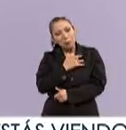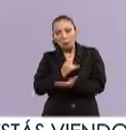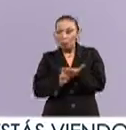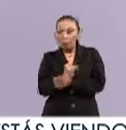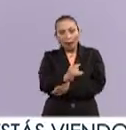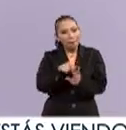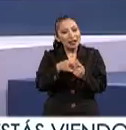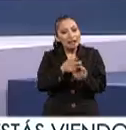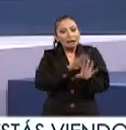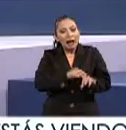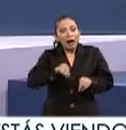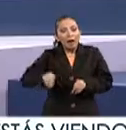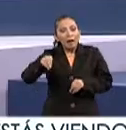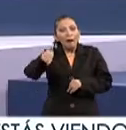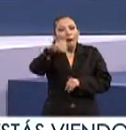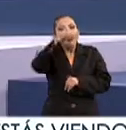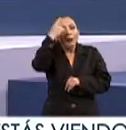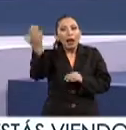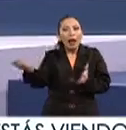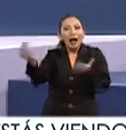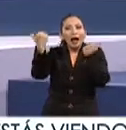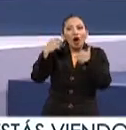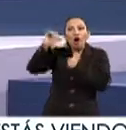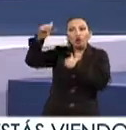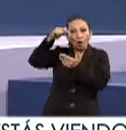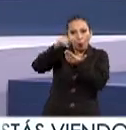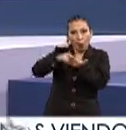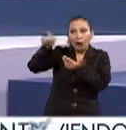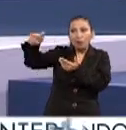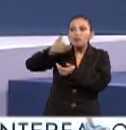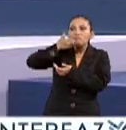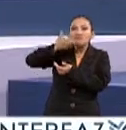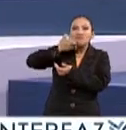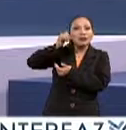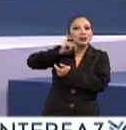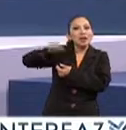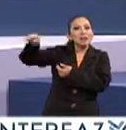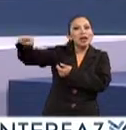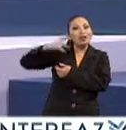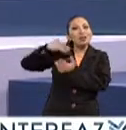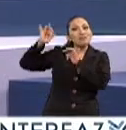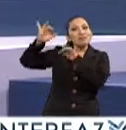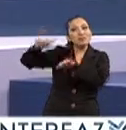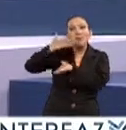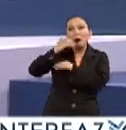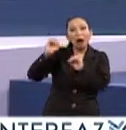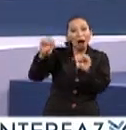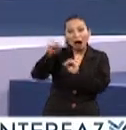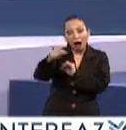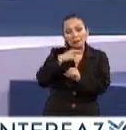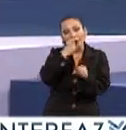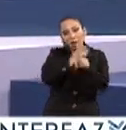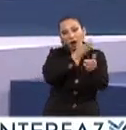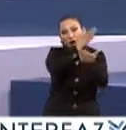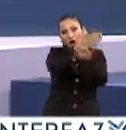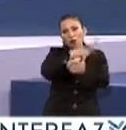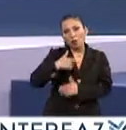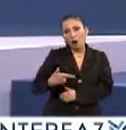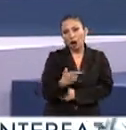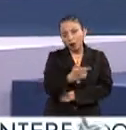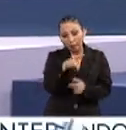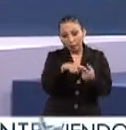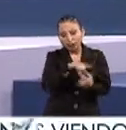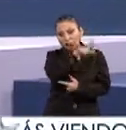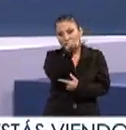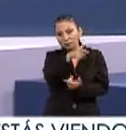que empezar a movernos para acercar a aquellos lugares donde tradicionalmente este tipo de eventos no llega. Fuimos primero a la ciudad de Guanajuato,